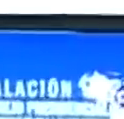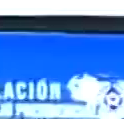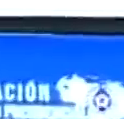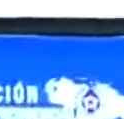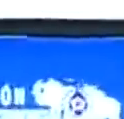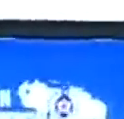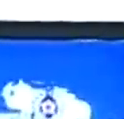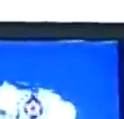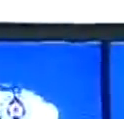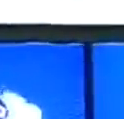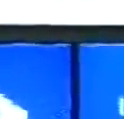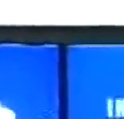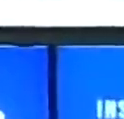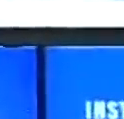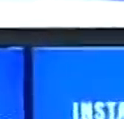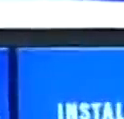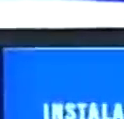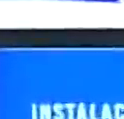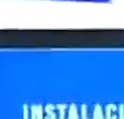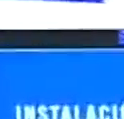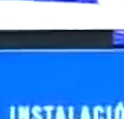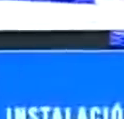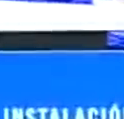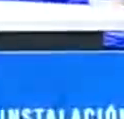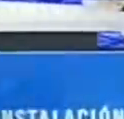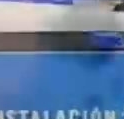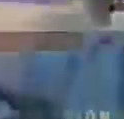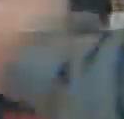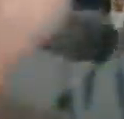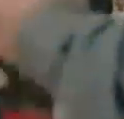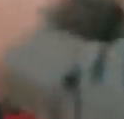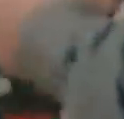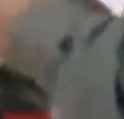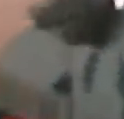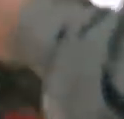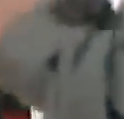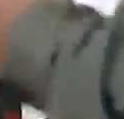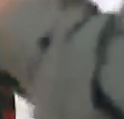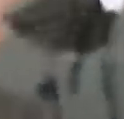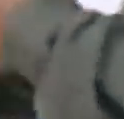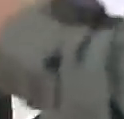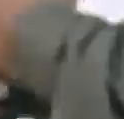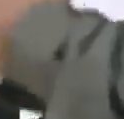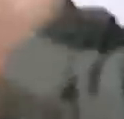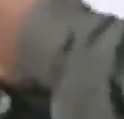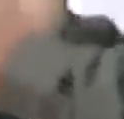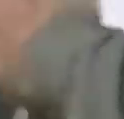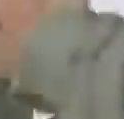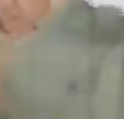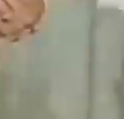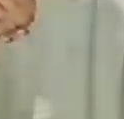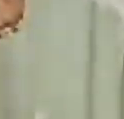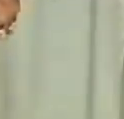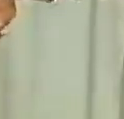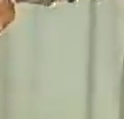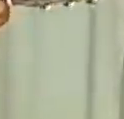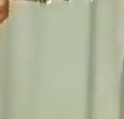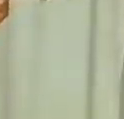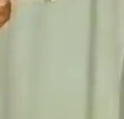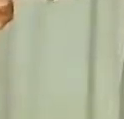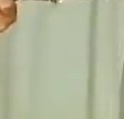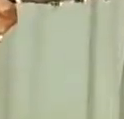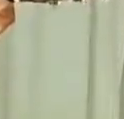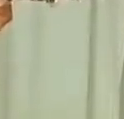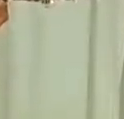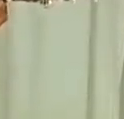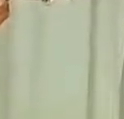objetivos trazados que buscan mecanismos que permitan soluciones inmediatas a las coyunturas en materia de empleo, defensa